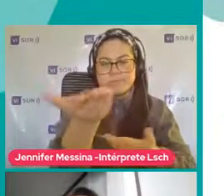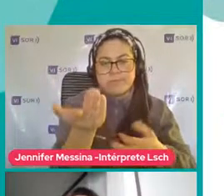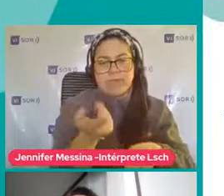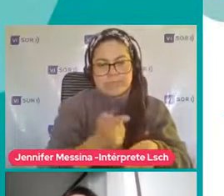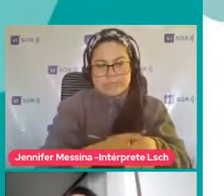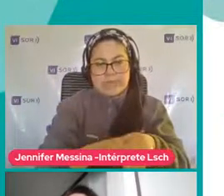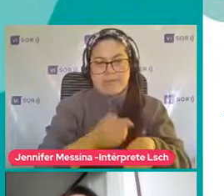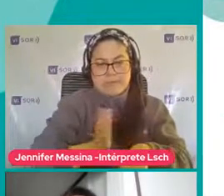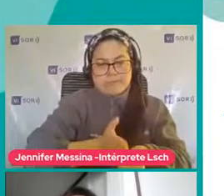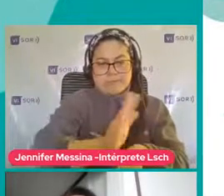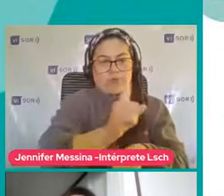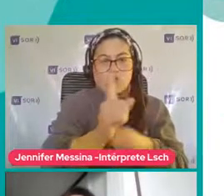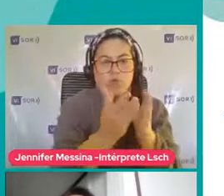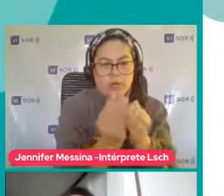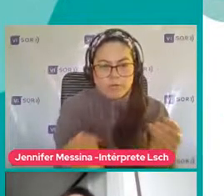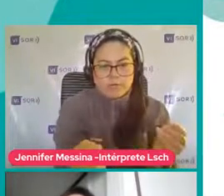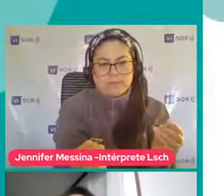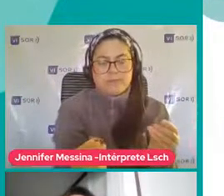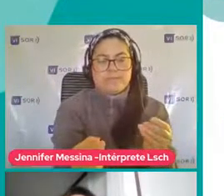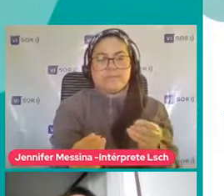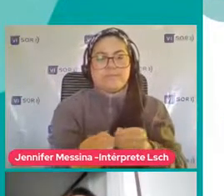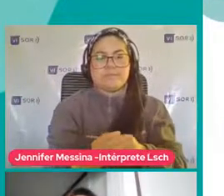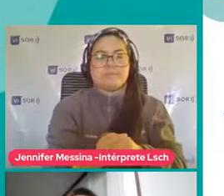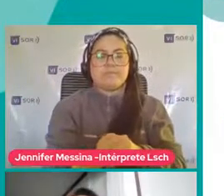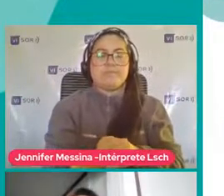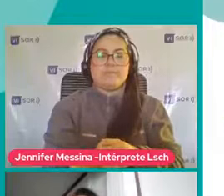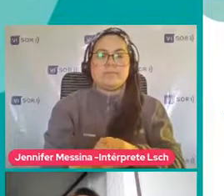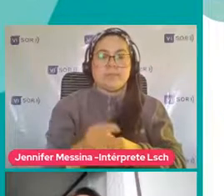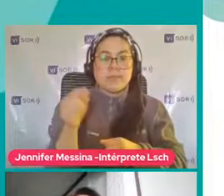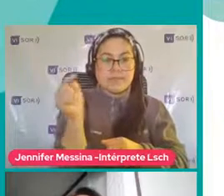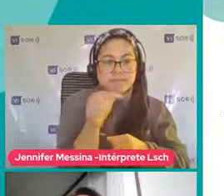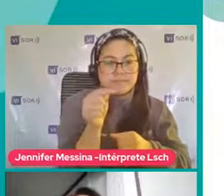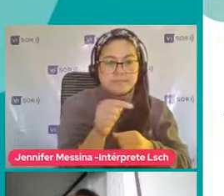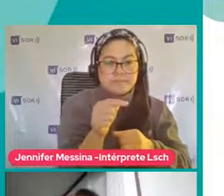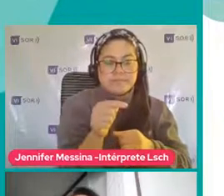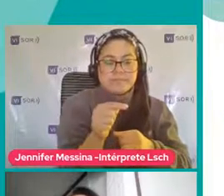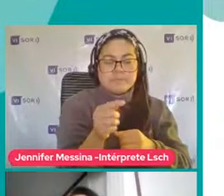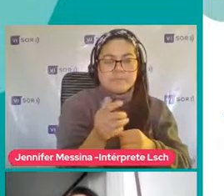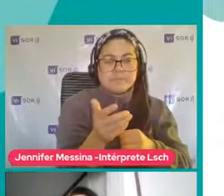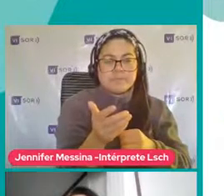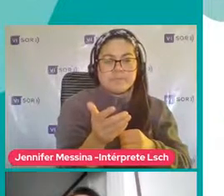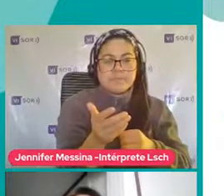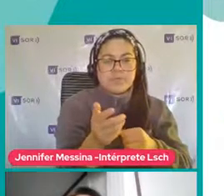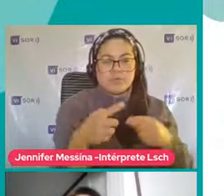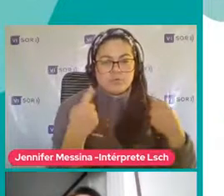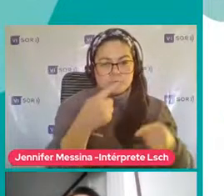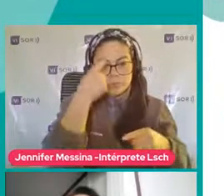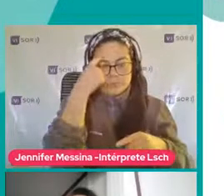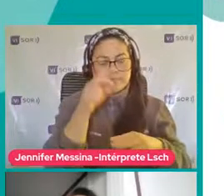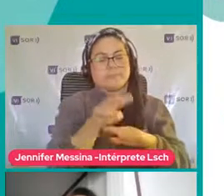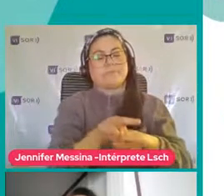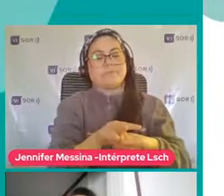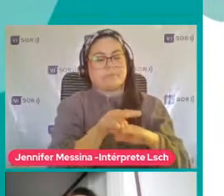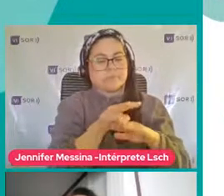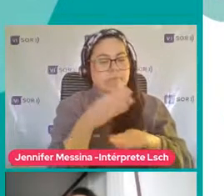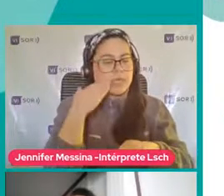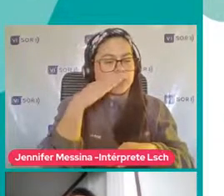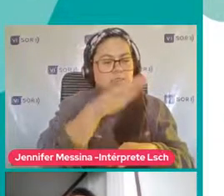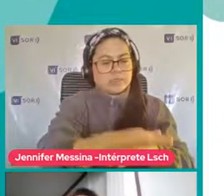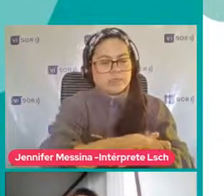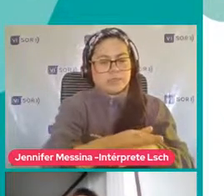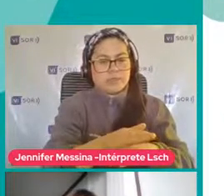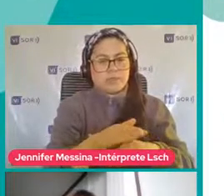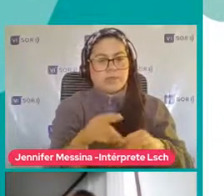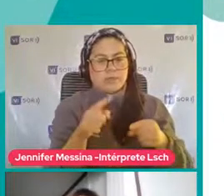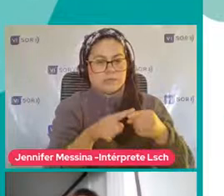Fortaleciendo Estas áreas Dentro de las Características Cualitativas Que nosotros Podemos observar Existen Tres